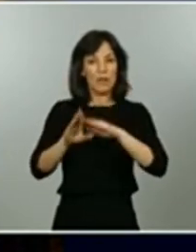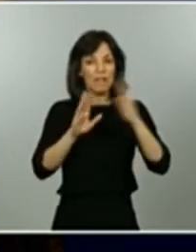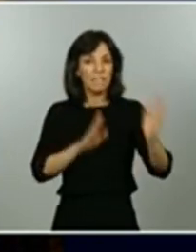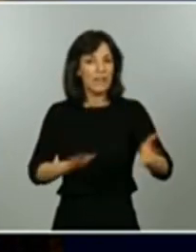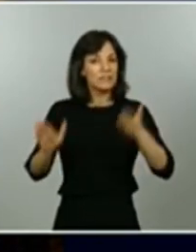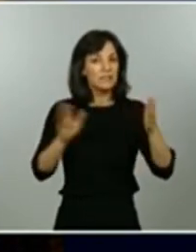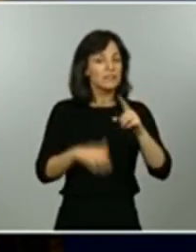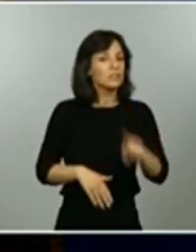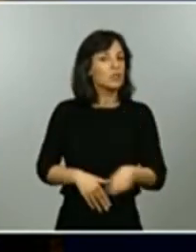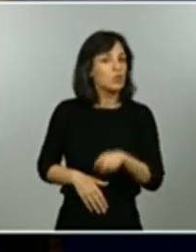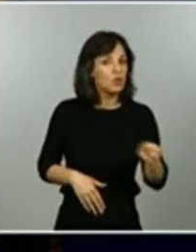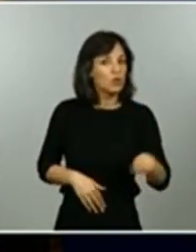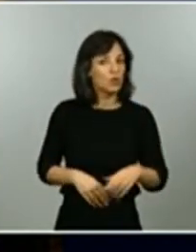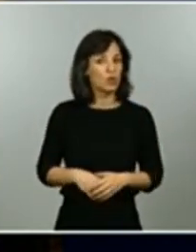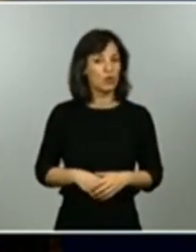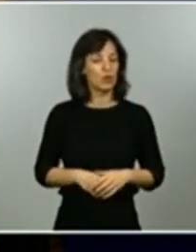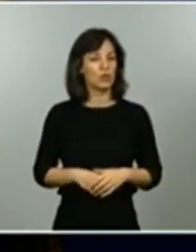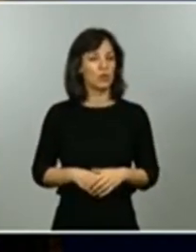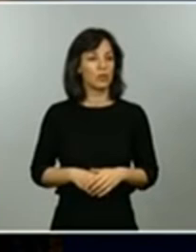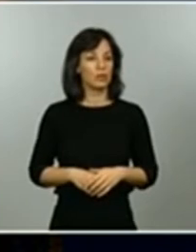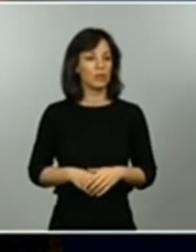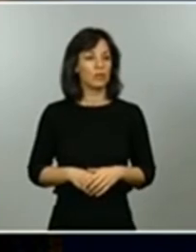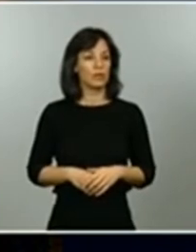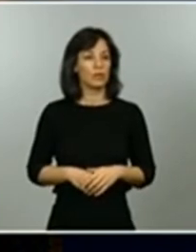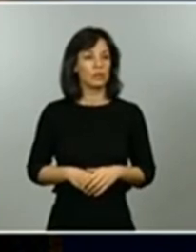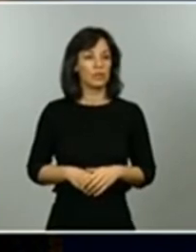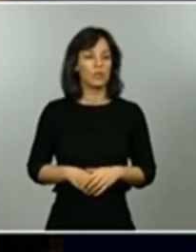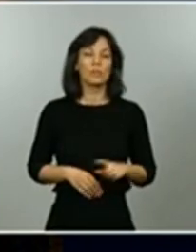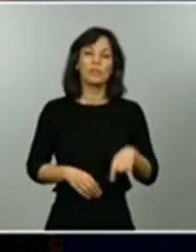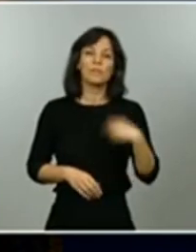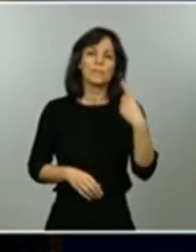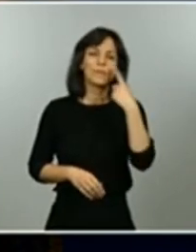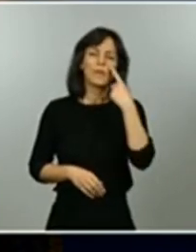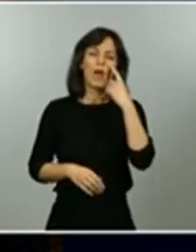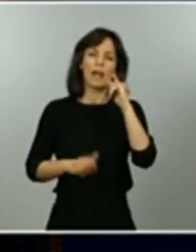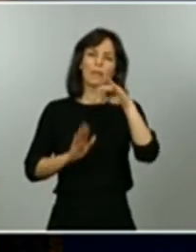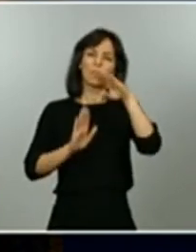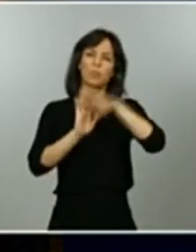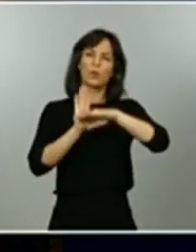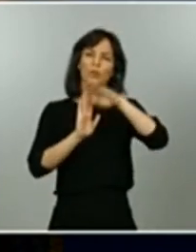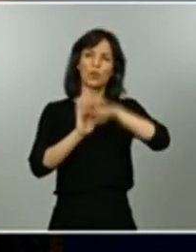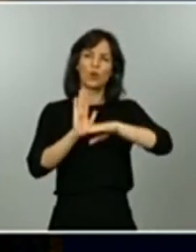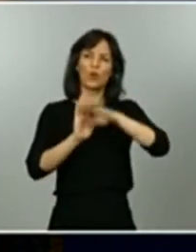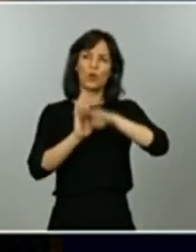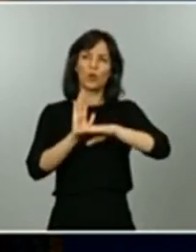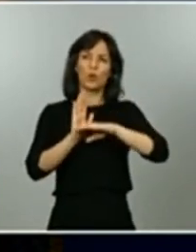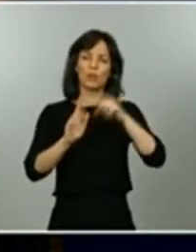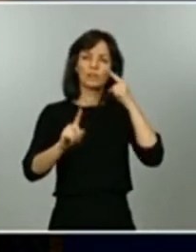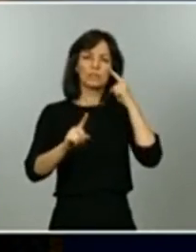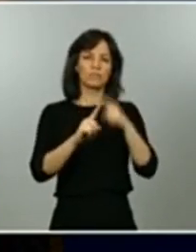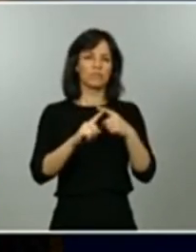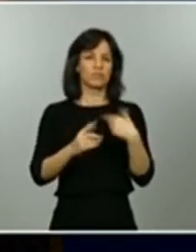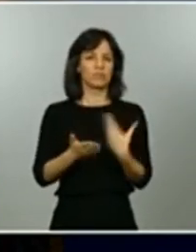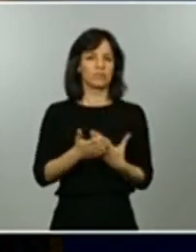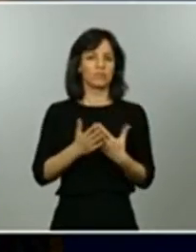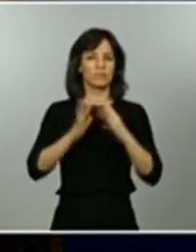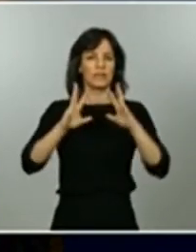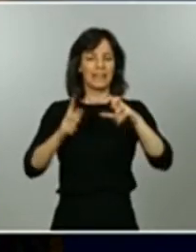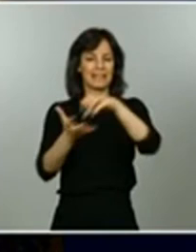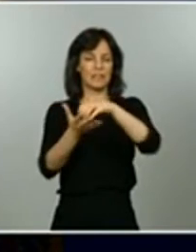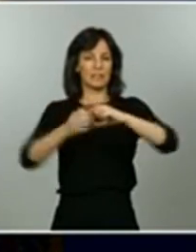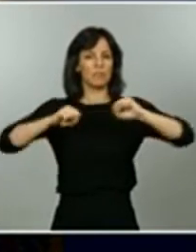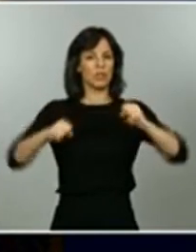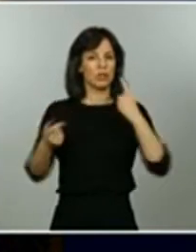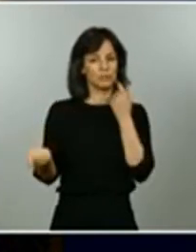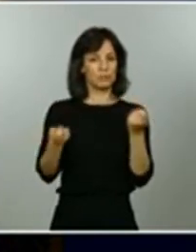posteriormente veo que se adopta un protocolo para asegurar el manejo de las residencias de mayores que novedades